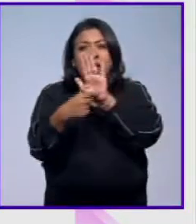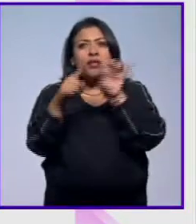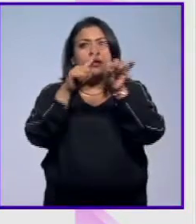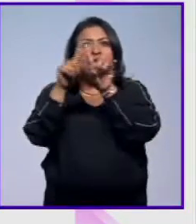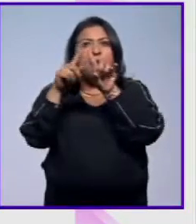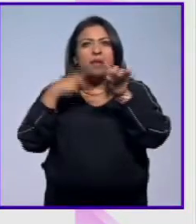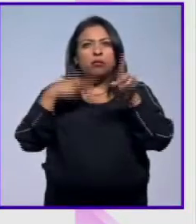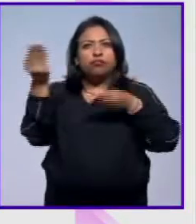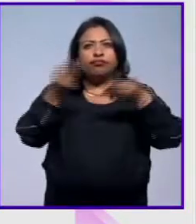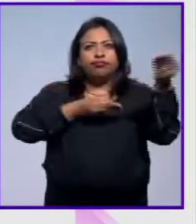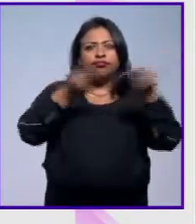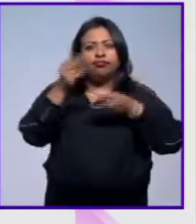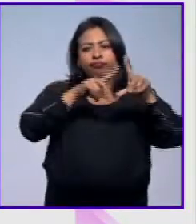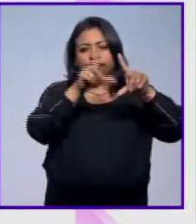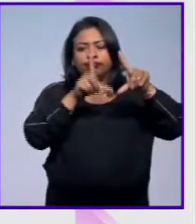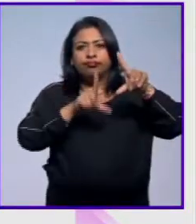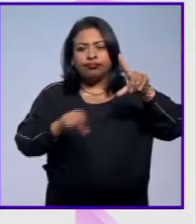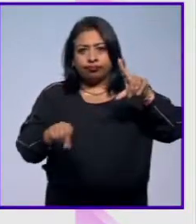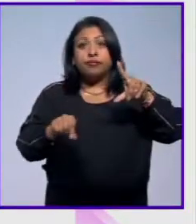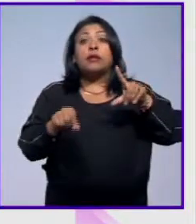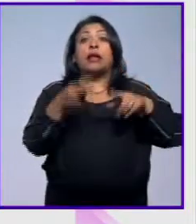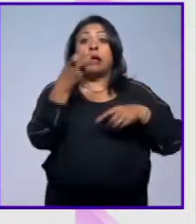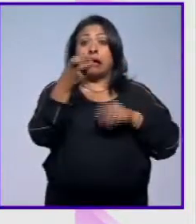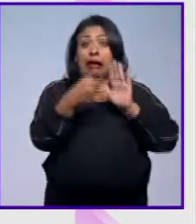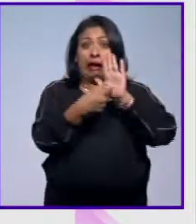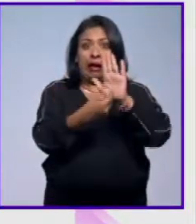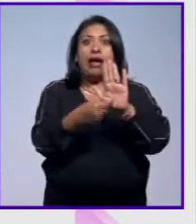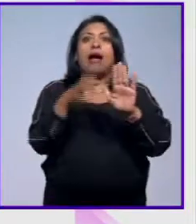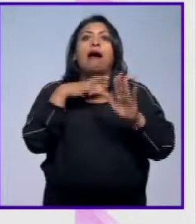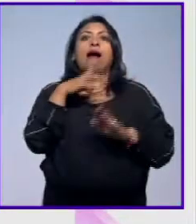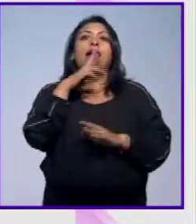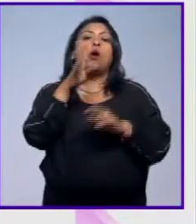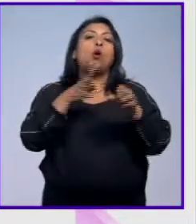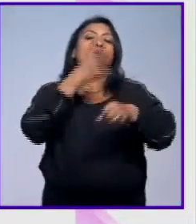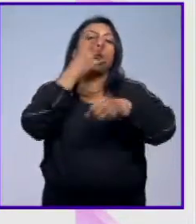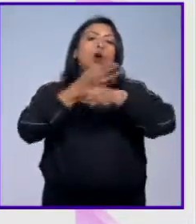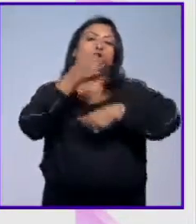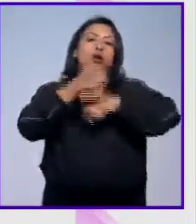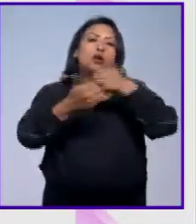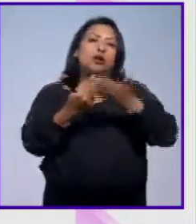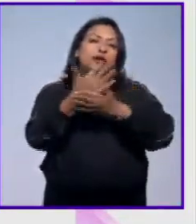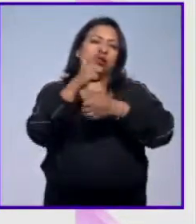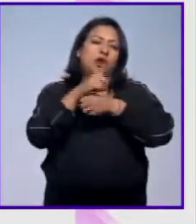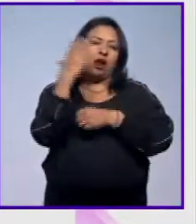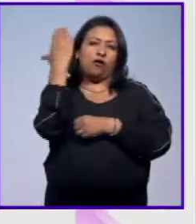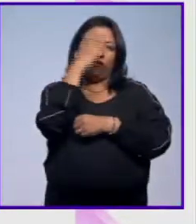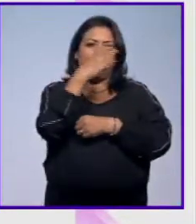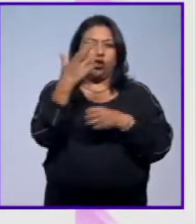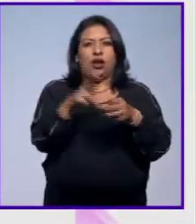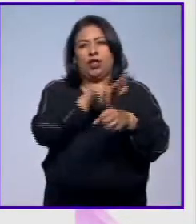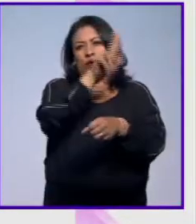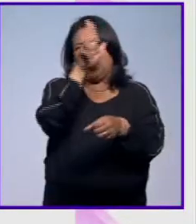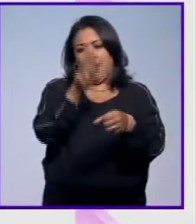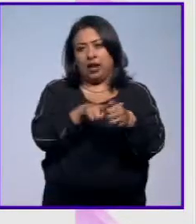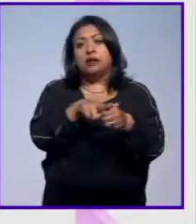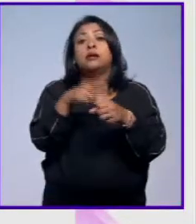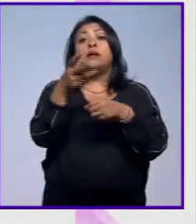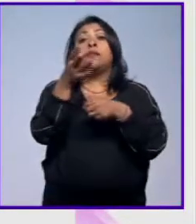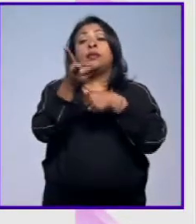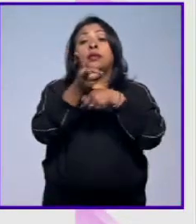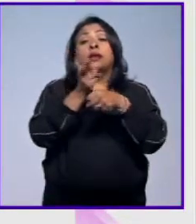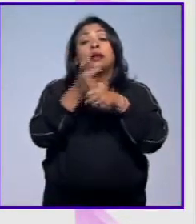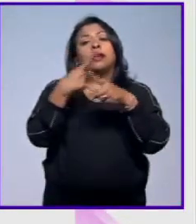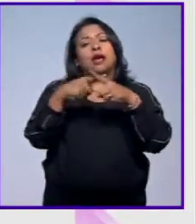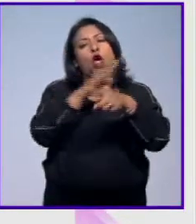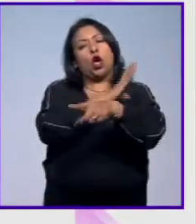diferentes artistas de todo el país y con las cuales respondieron al Cuarto Concurso Nacional de Fotografía de Naturaleza, convocado por la Comisión